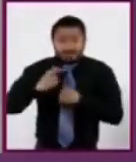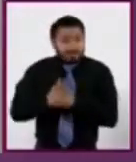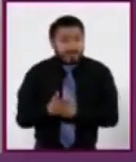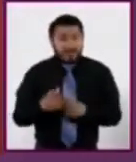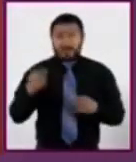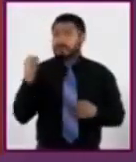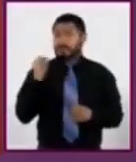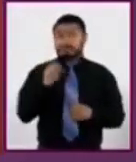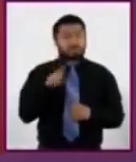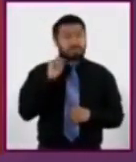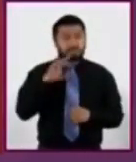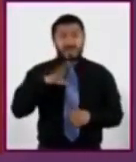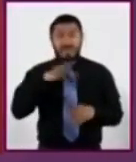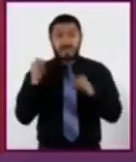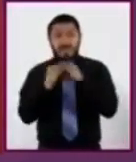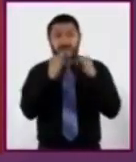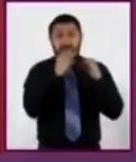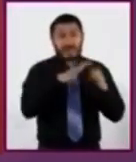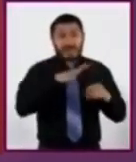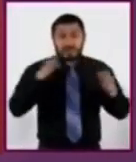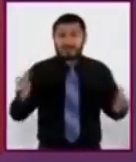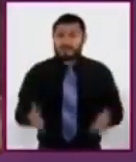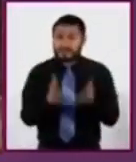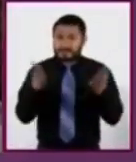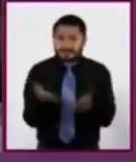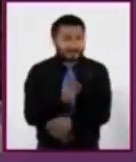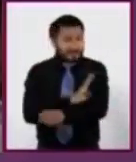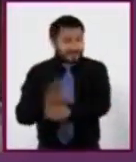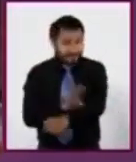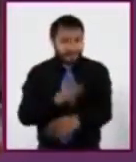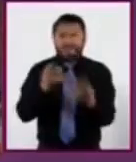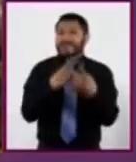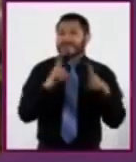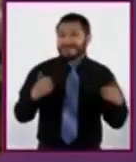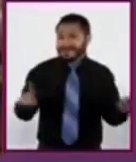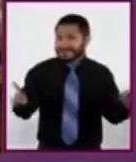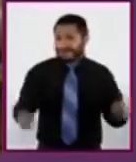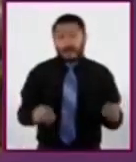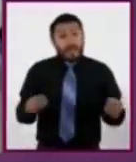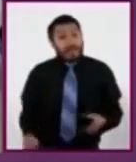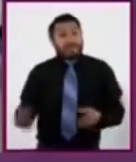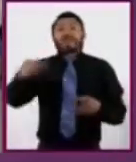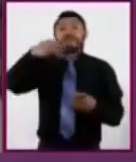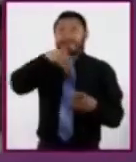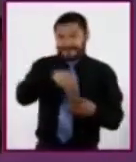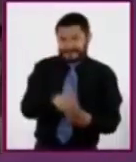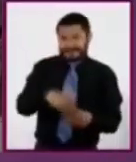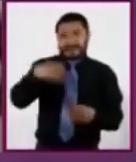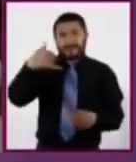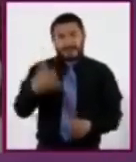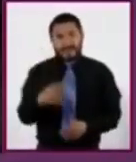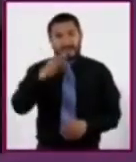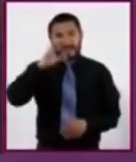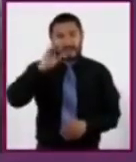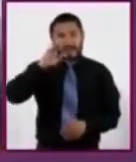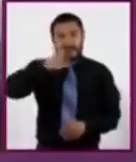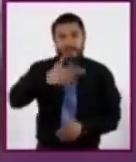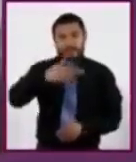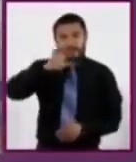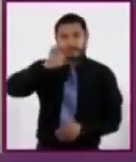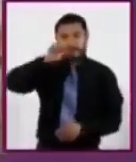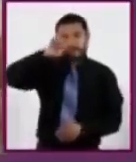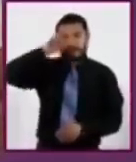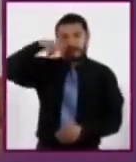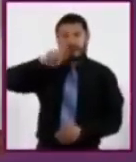con instancias que contribuyen a fortalecer el bienestar, el desarrollo, la inclusión y la cohesión social, así